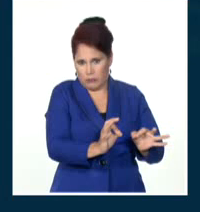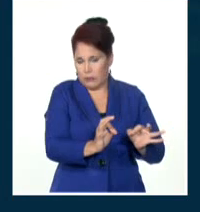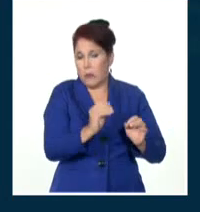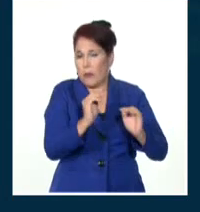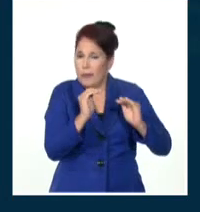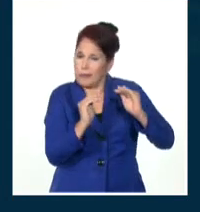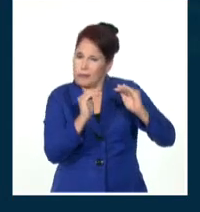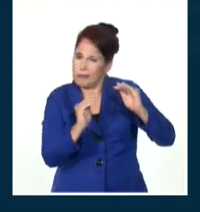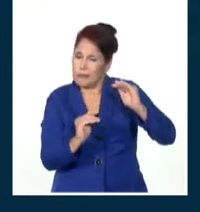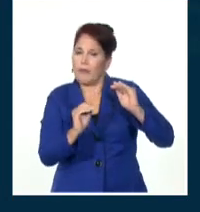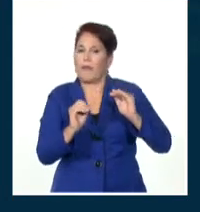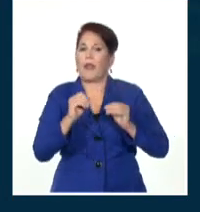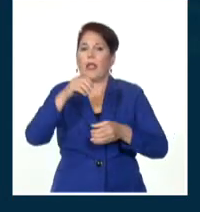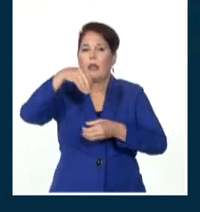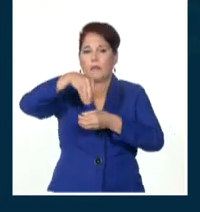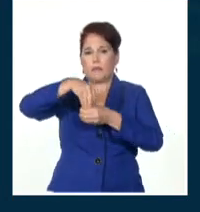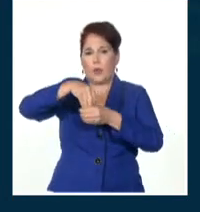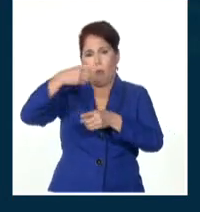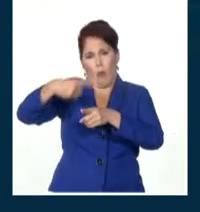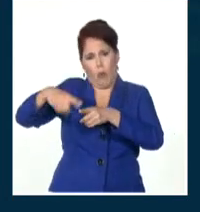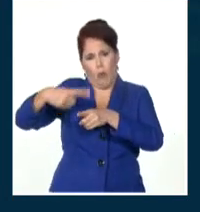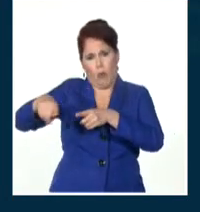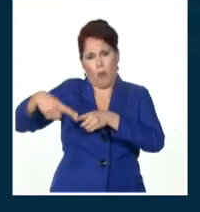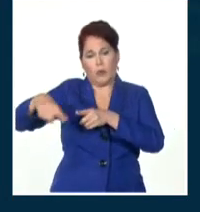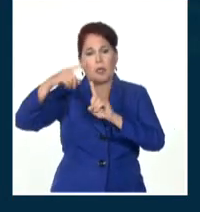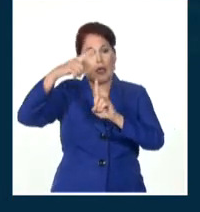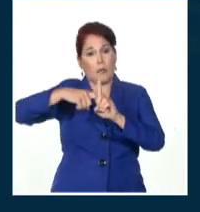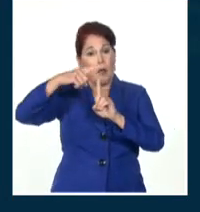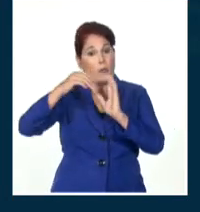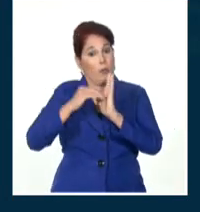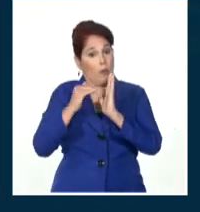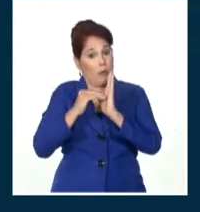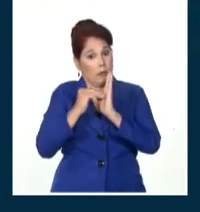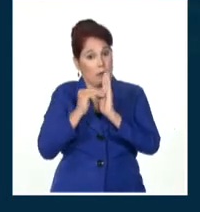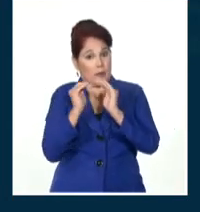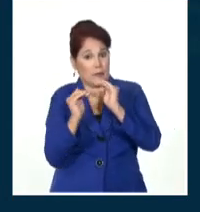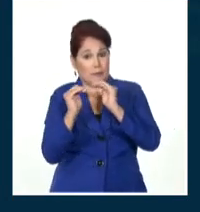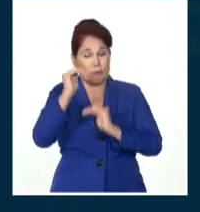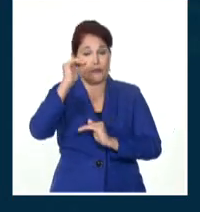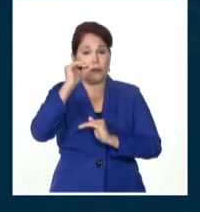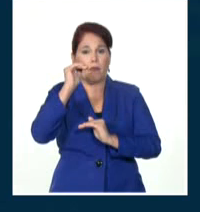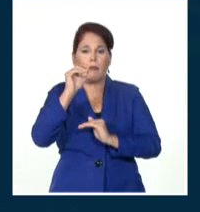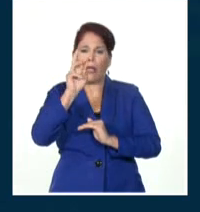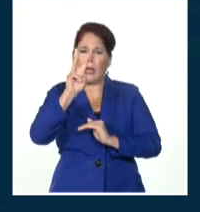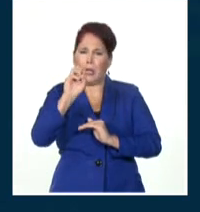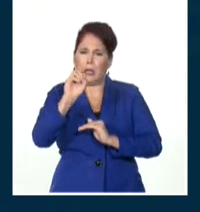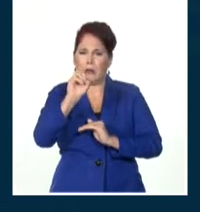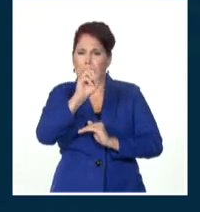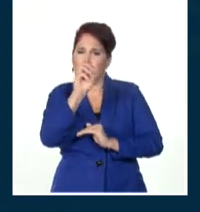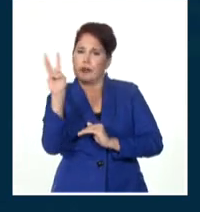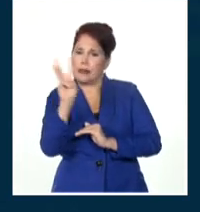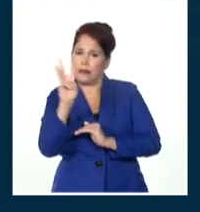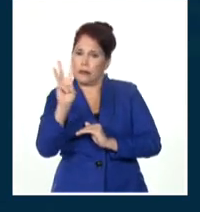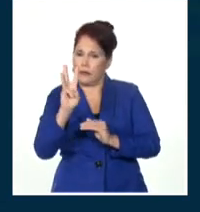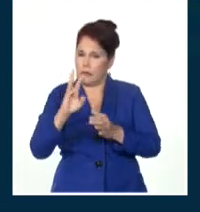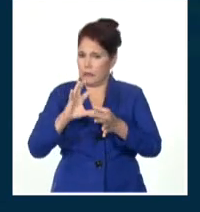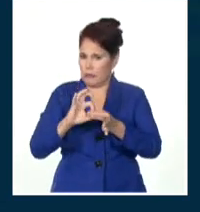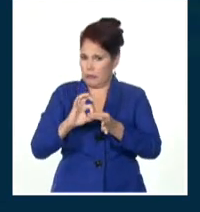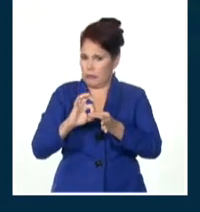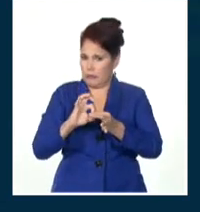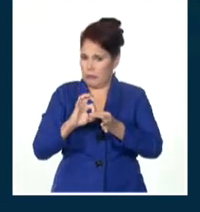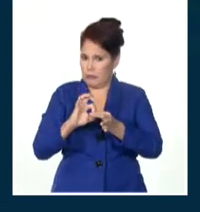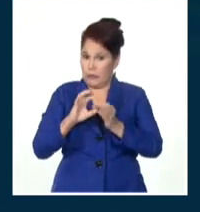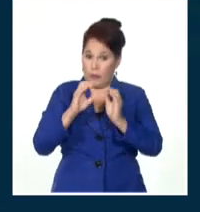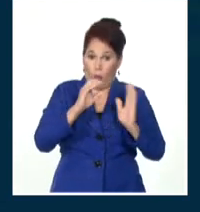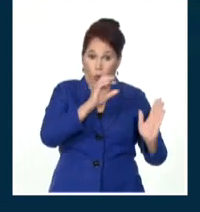inferior en zonas del interior. Para la tarde, pues nuevamente temperaturas elevadas con máximas por encima de los 30, 33 grados en gran parte del país, llegando a valores